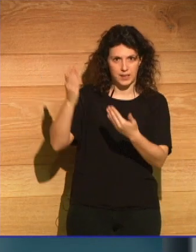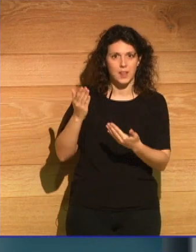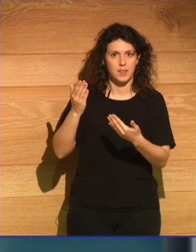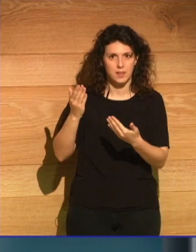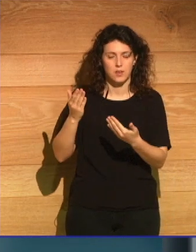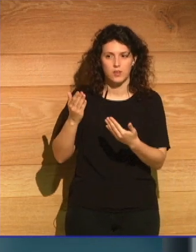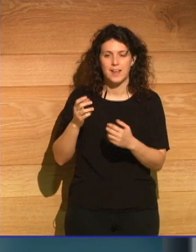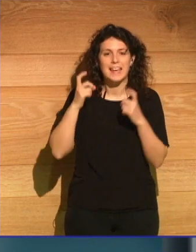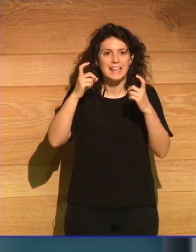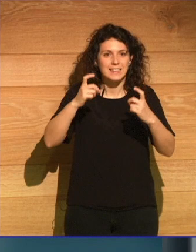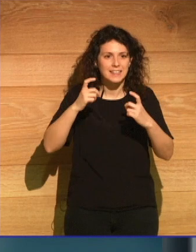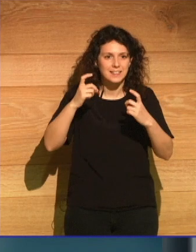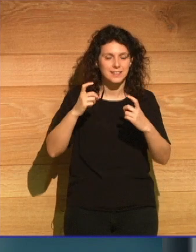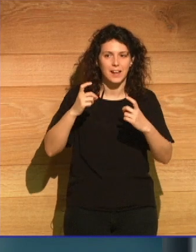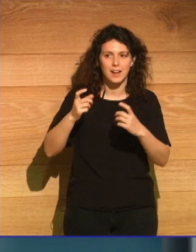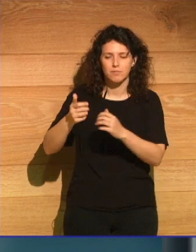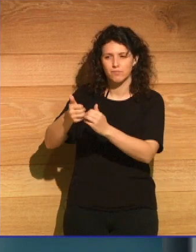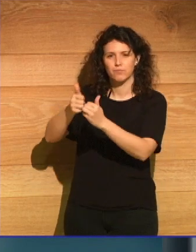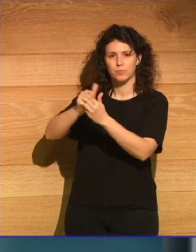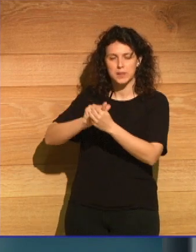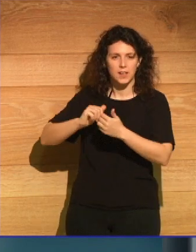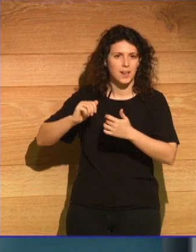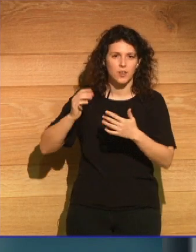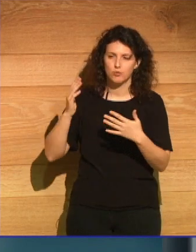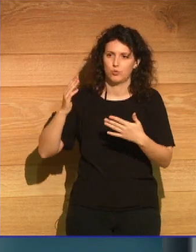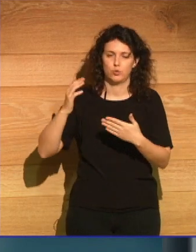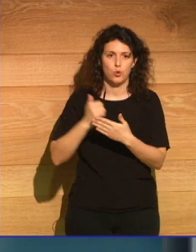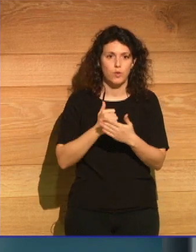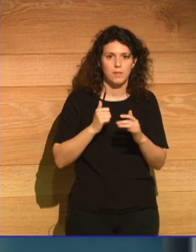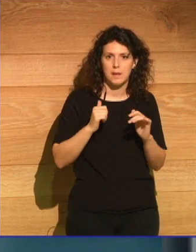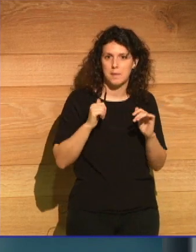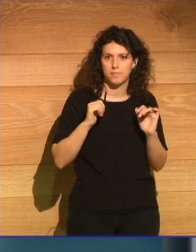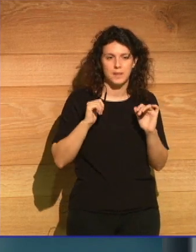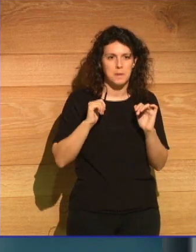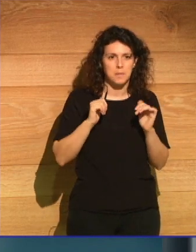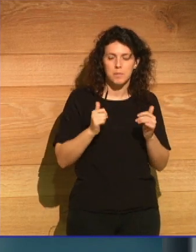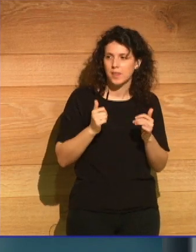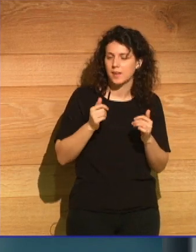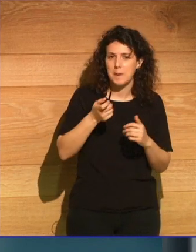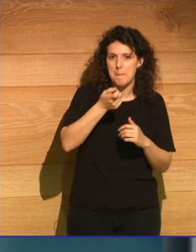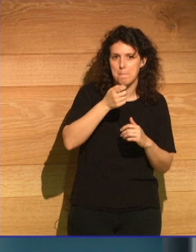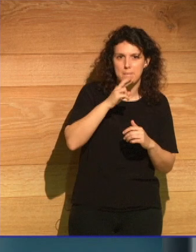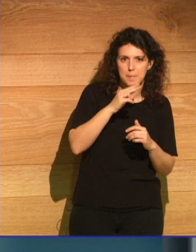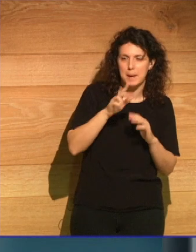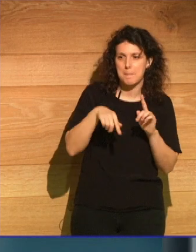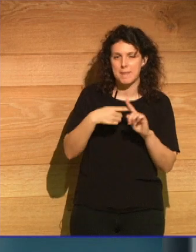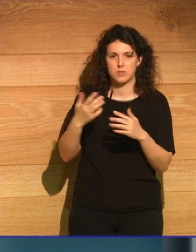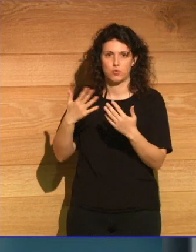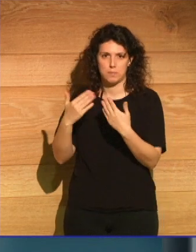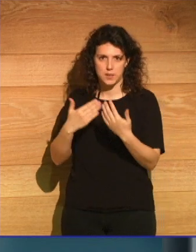a intentar cartografiar el porvenir desde la atalaya de las palabras y de la conversación.